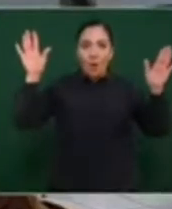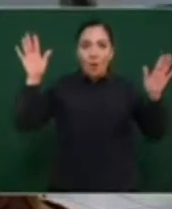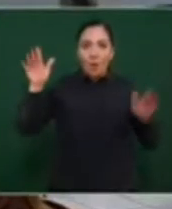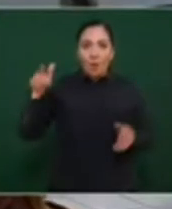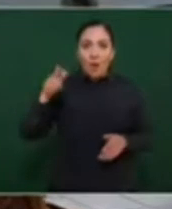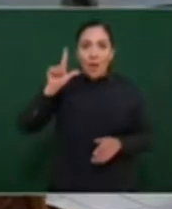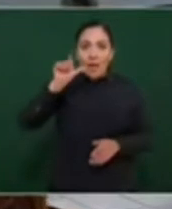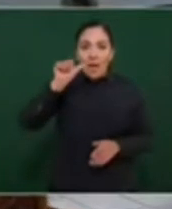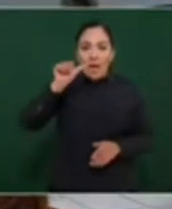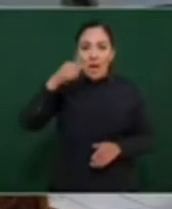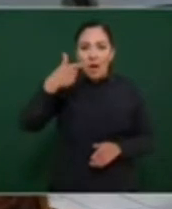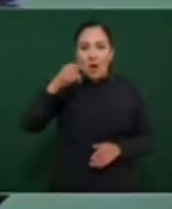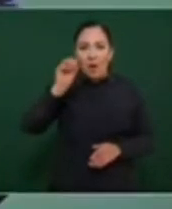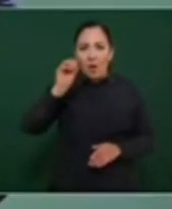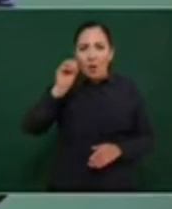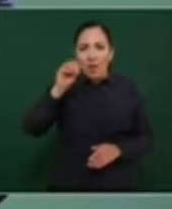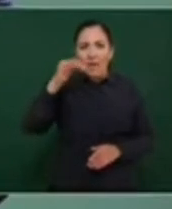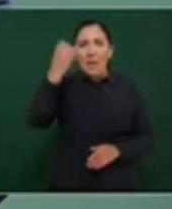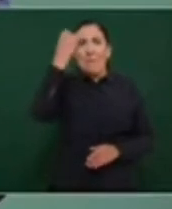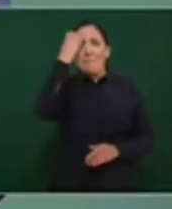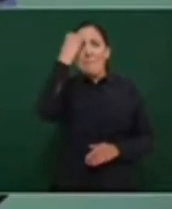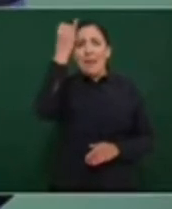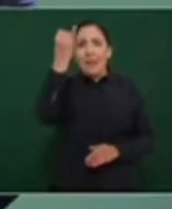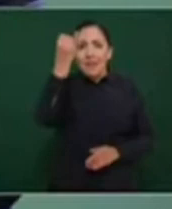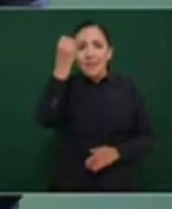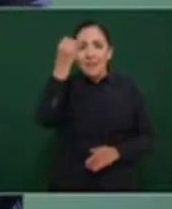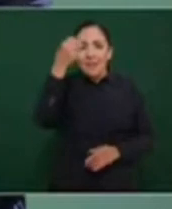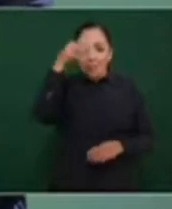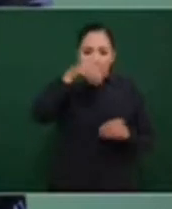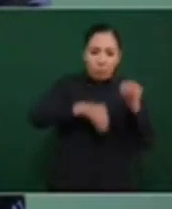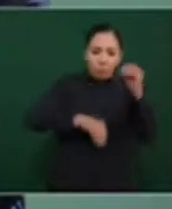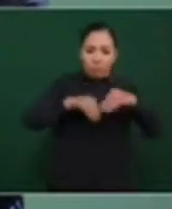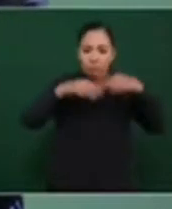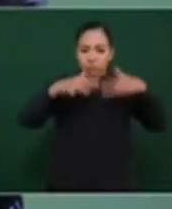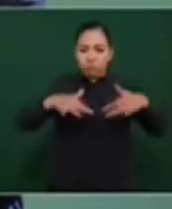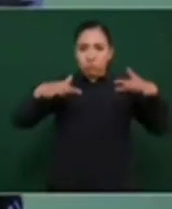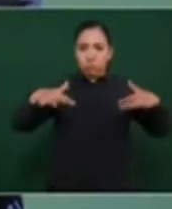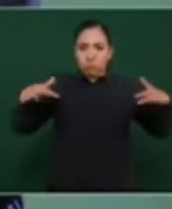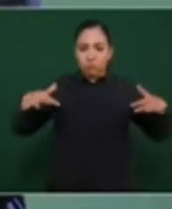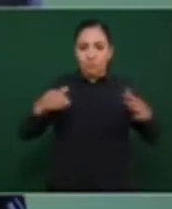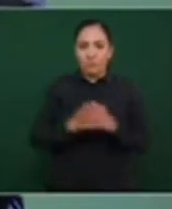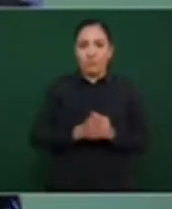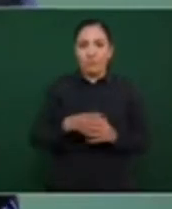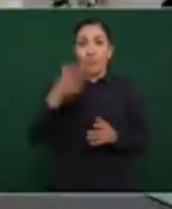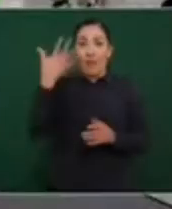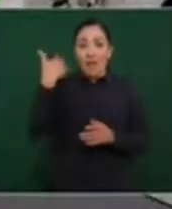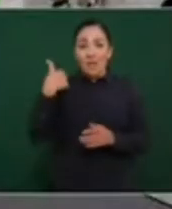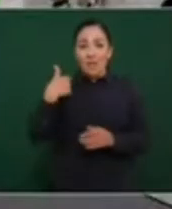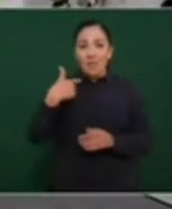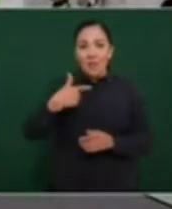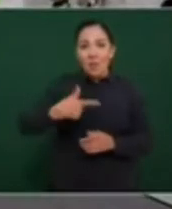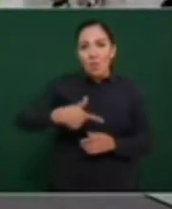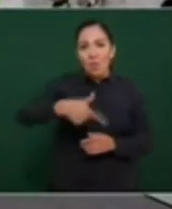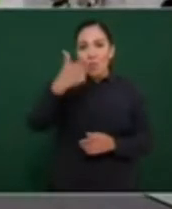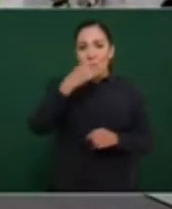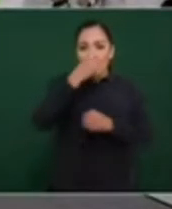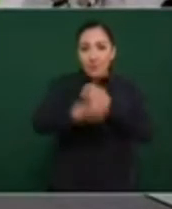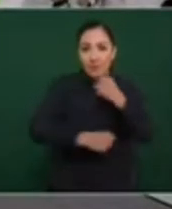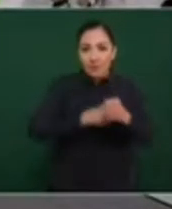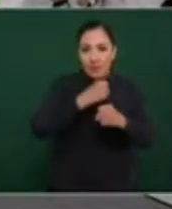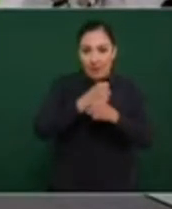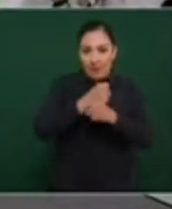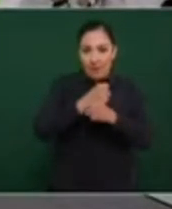hundimientos. El aeropuerto que hicieron hace 12 años, mejor dicho, la terminal B